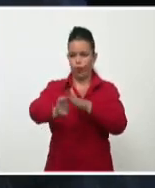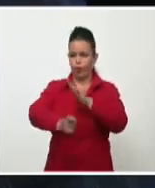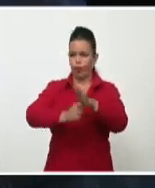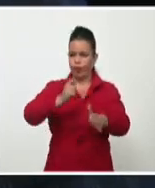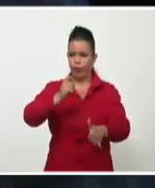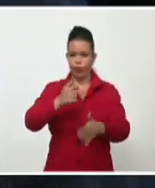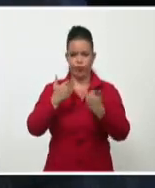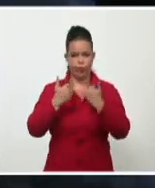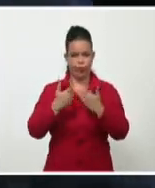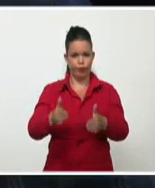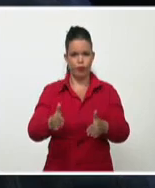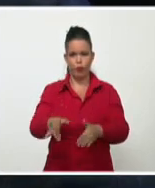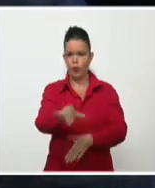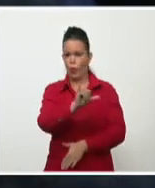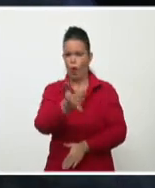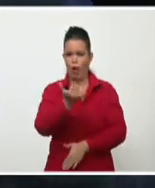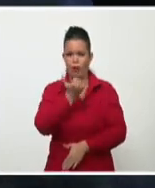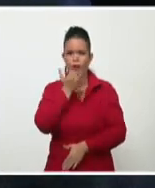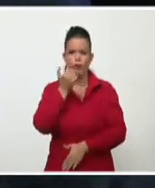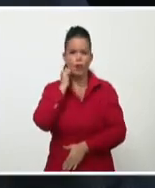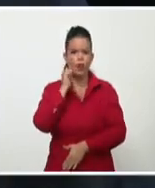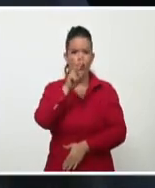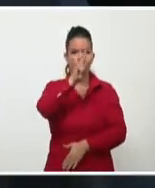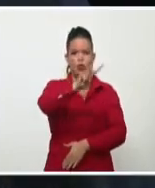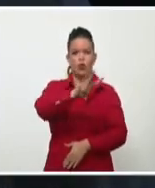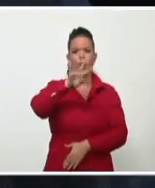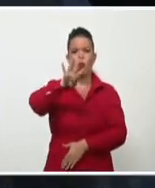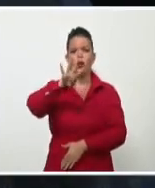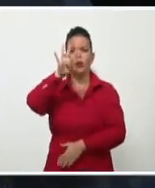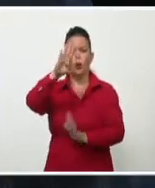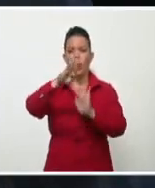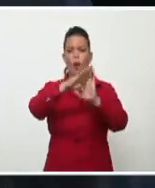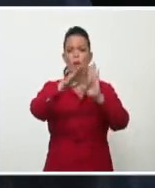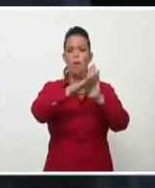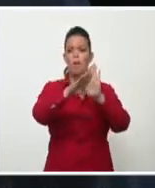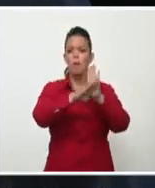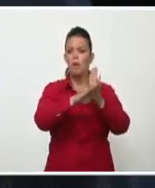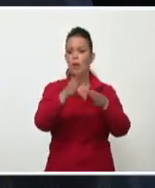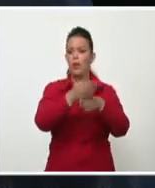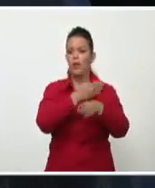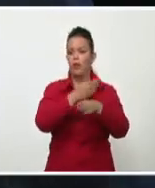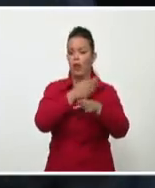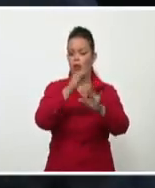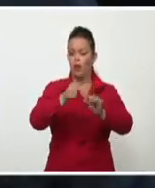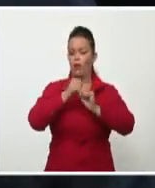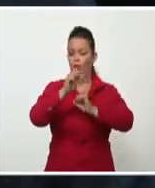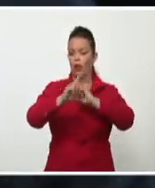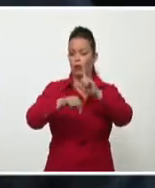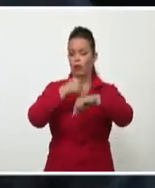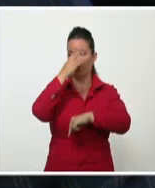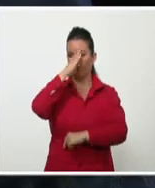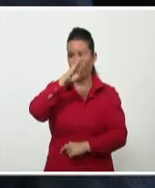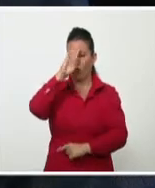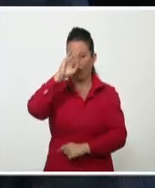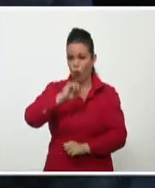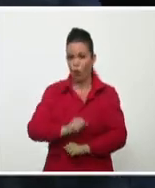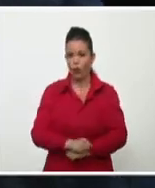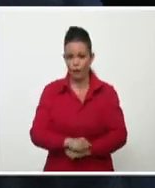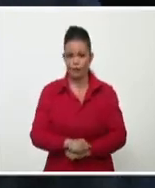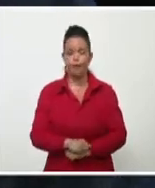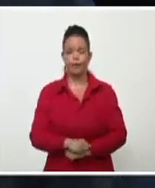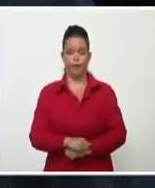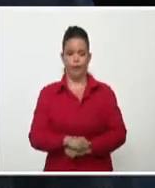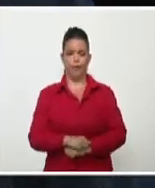244 medidas aplicadas por el gobierno de Trump y que ya se empiezan a